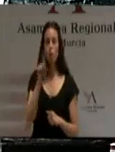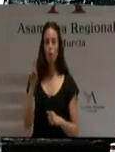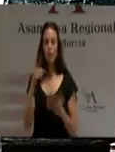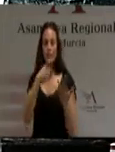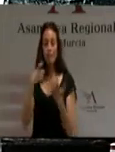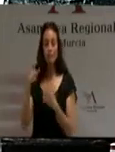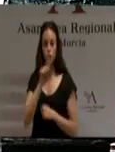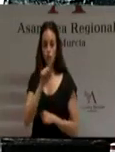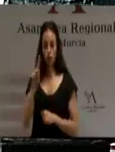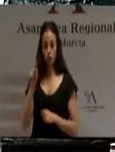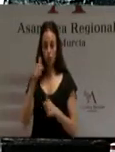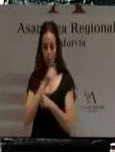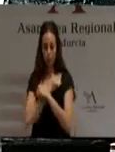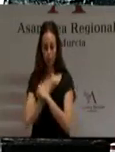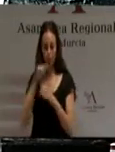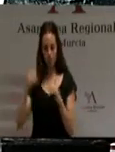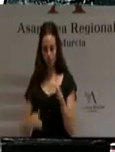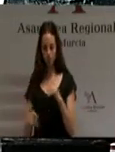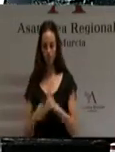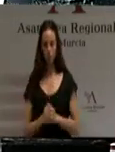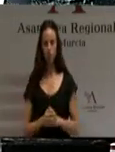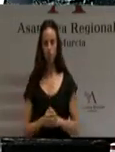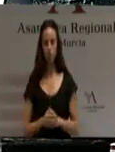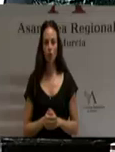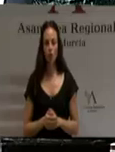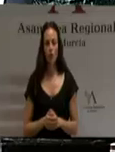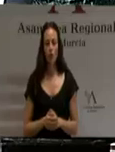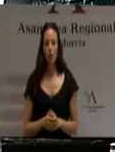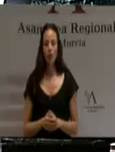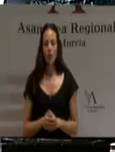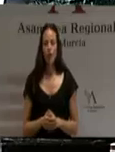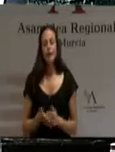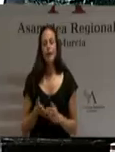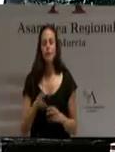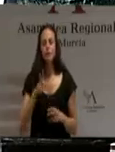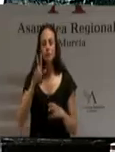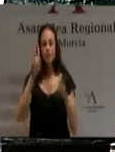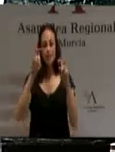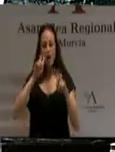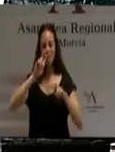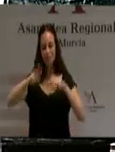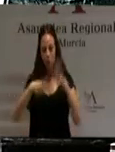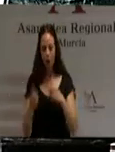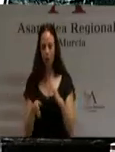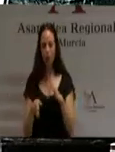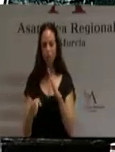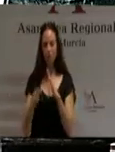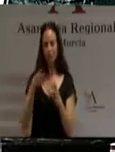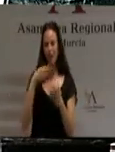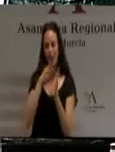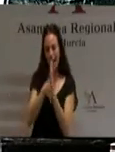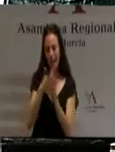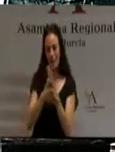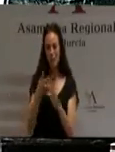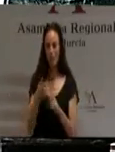Dicho lo anterior, sería injusto hablar de recuperación mientras sigamos teniendo unas cifras de paro como las que tenemos, que afectan a